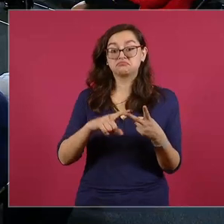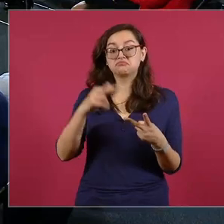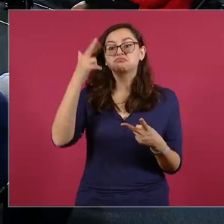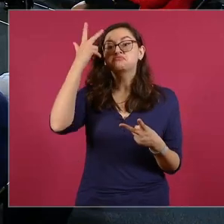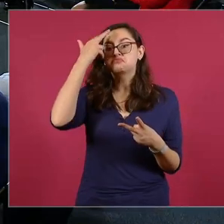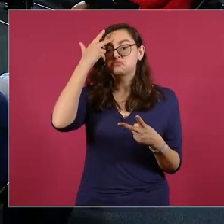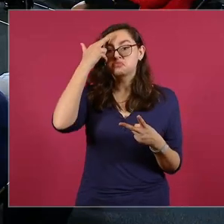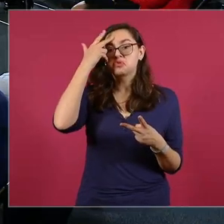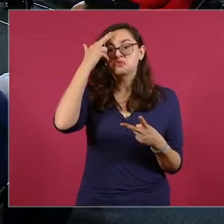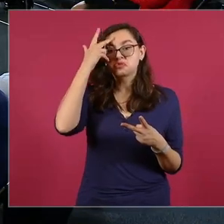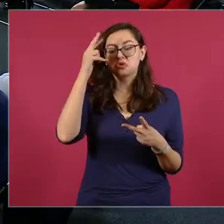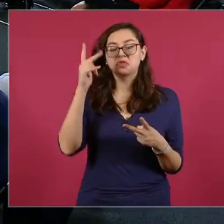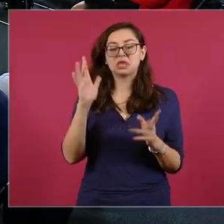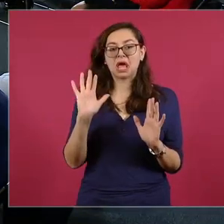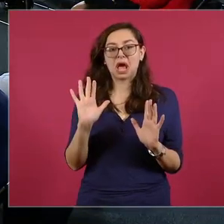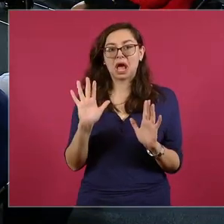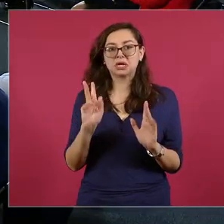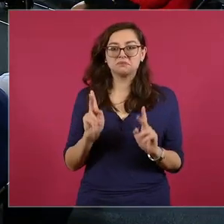manejaban las formas